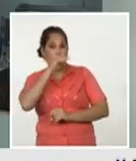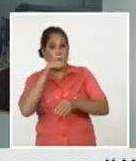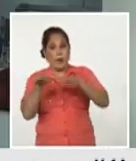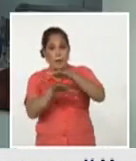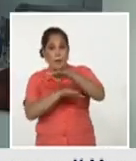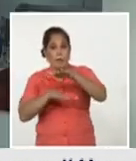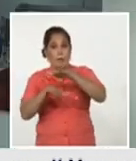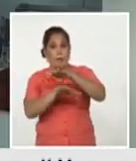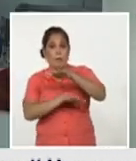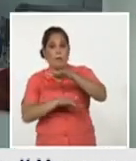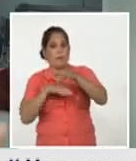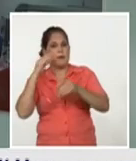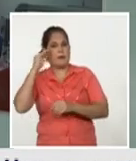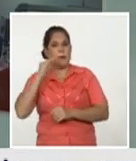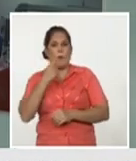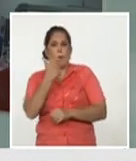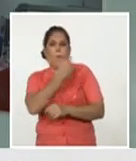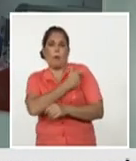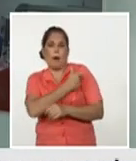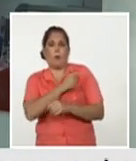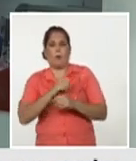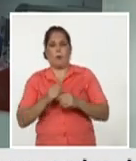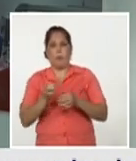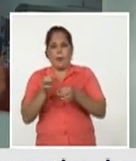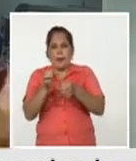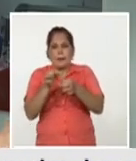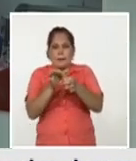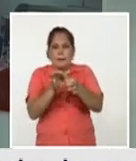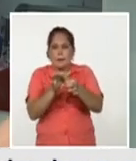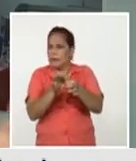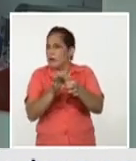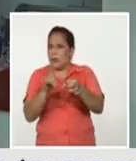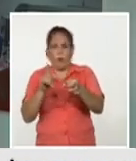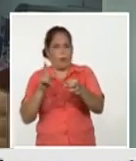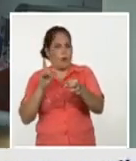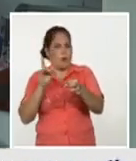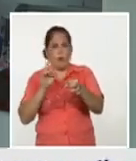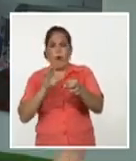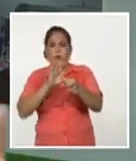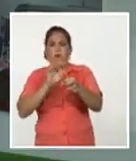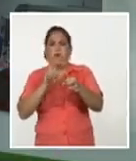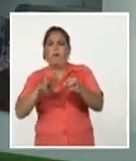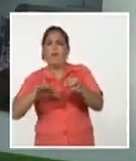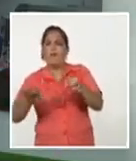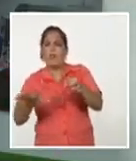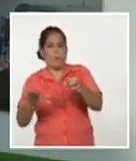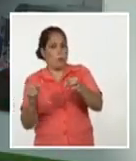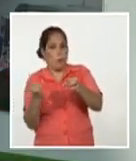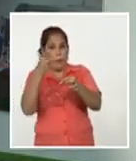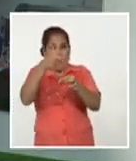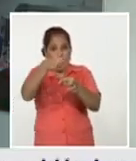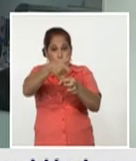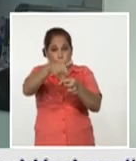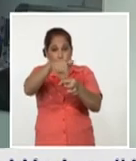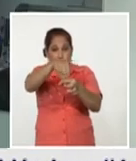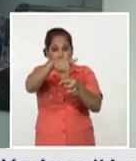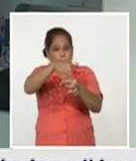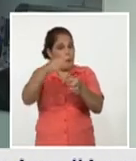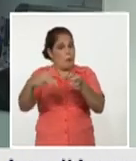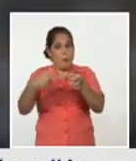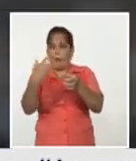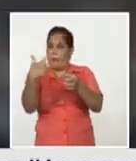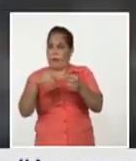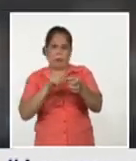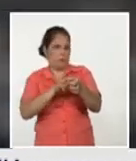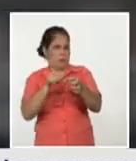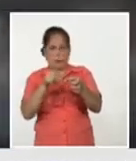conocemos como vacunas de subunidades no utilizan ni el virus o sea el virus inactivado ni material genético del